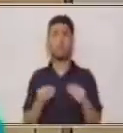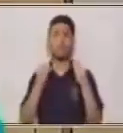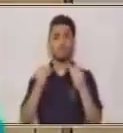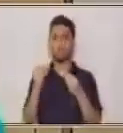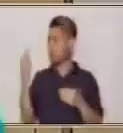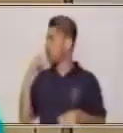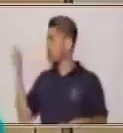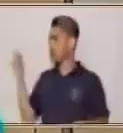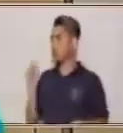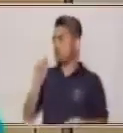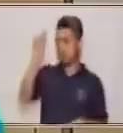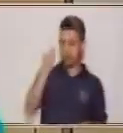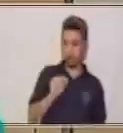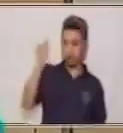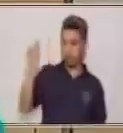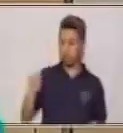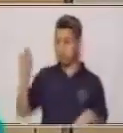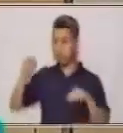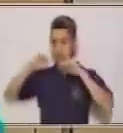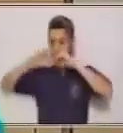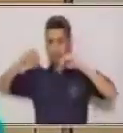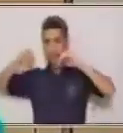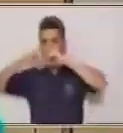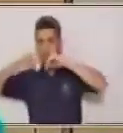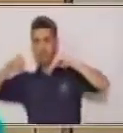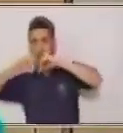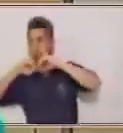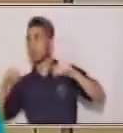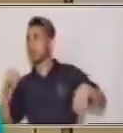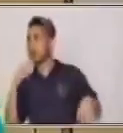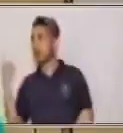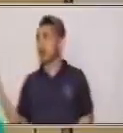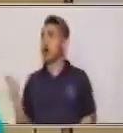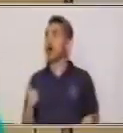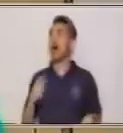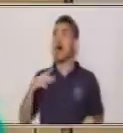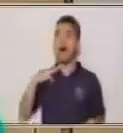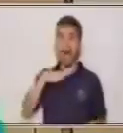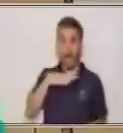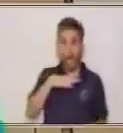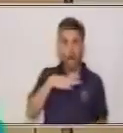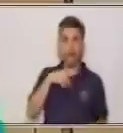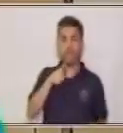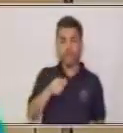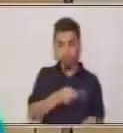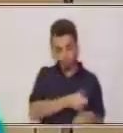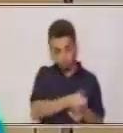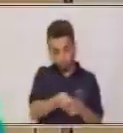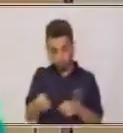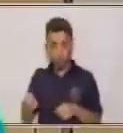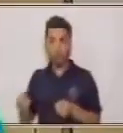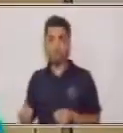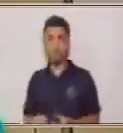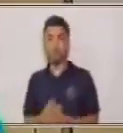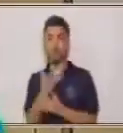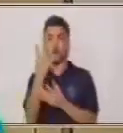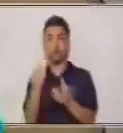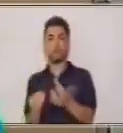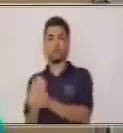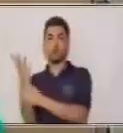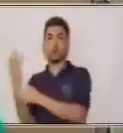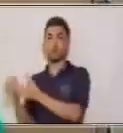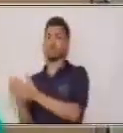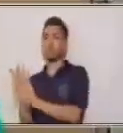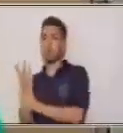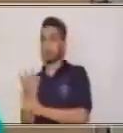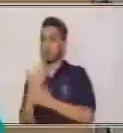regar las flores. El reloj se